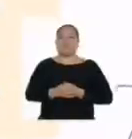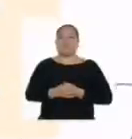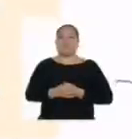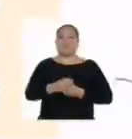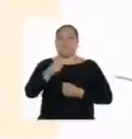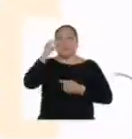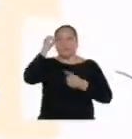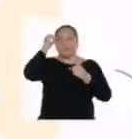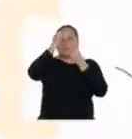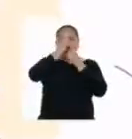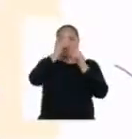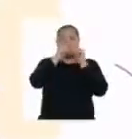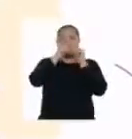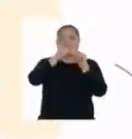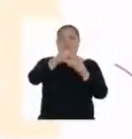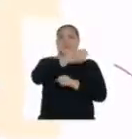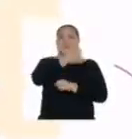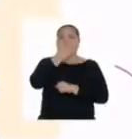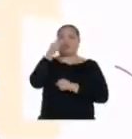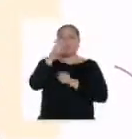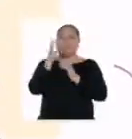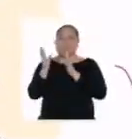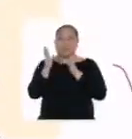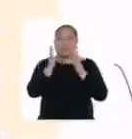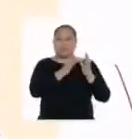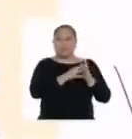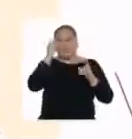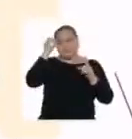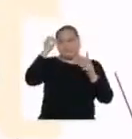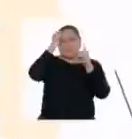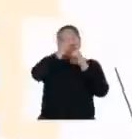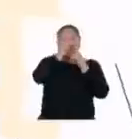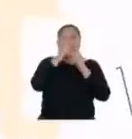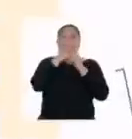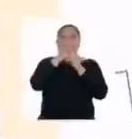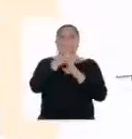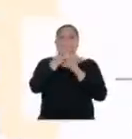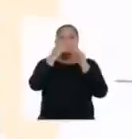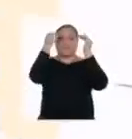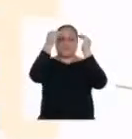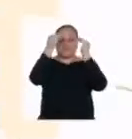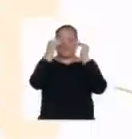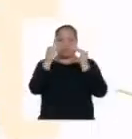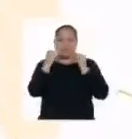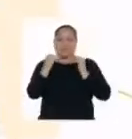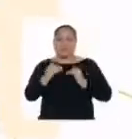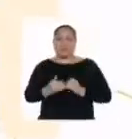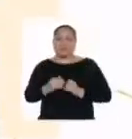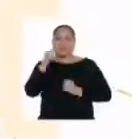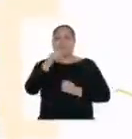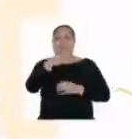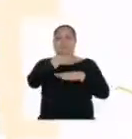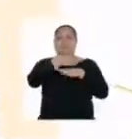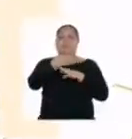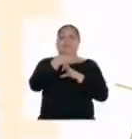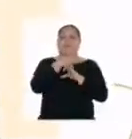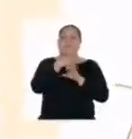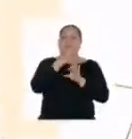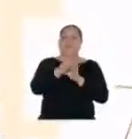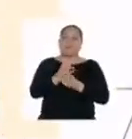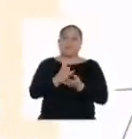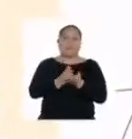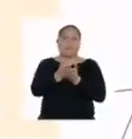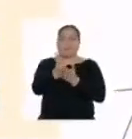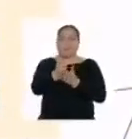Con el fin de seguir mejorando en nuestra producción, el objetivo será responder las siguientes preguntas de una manera sincera.